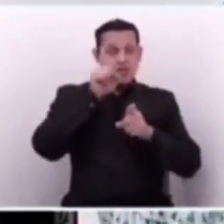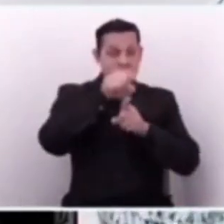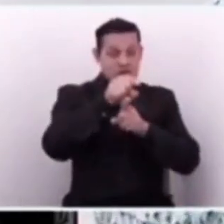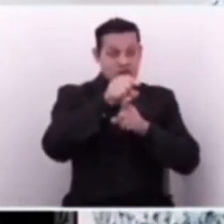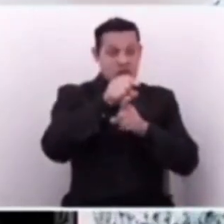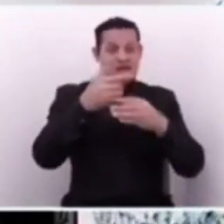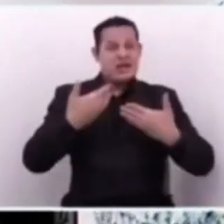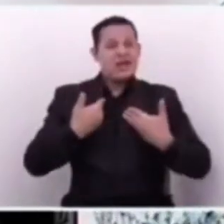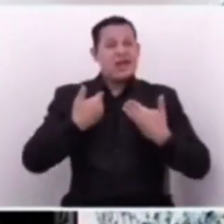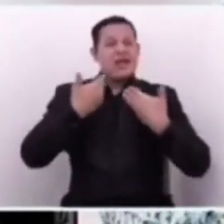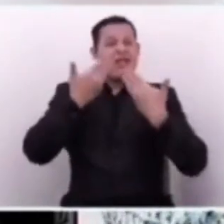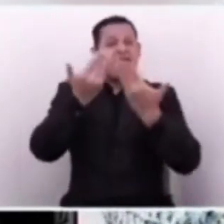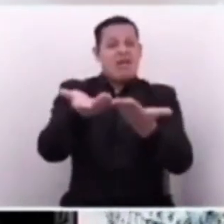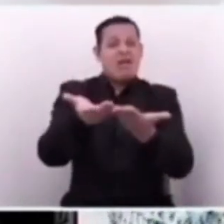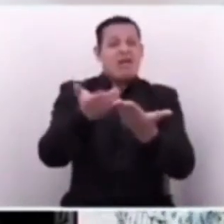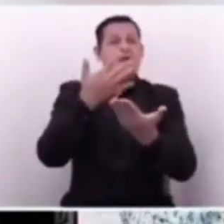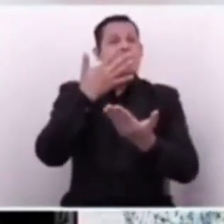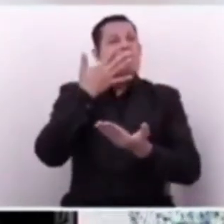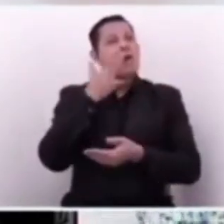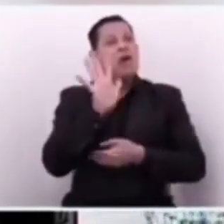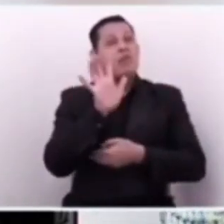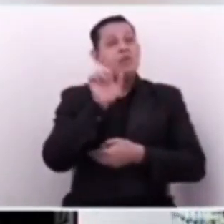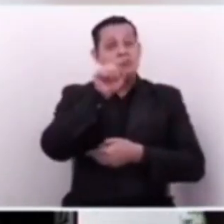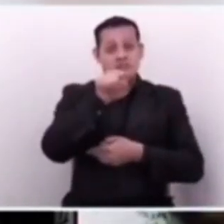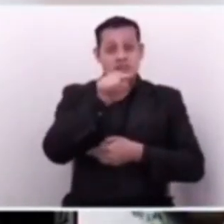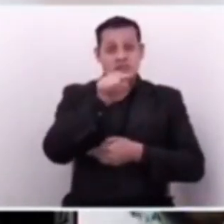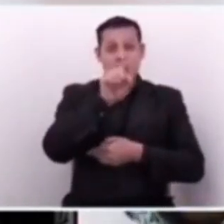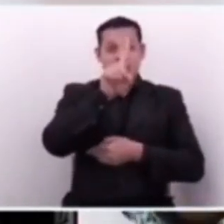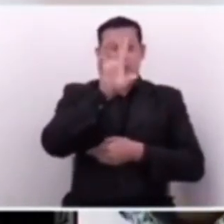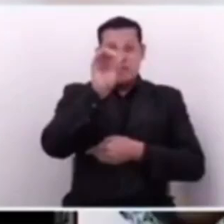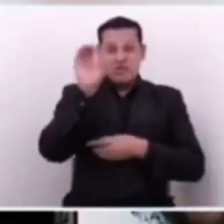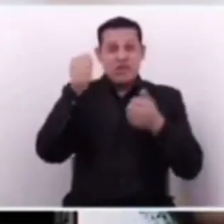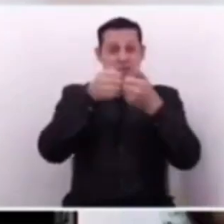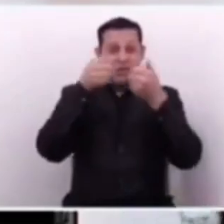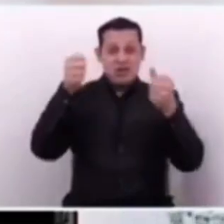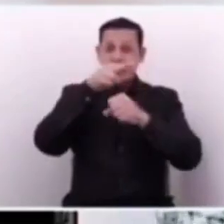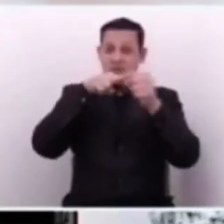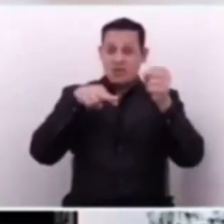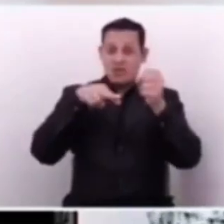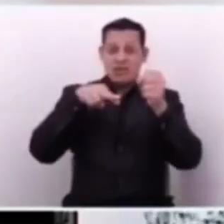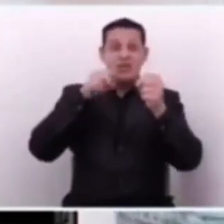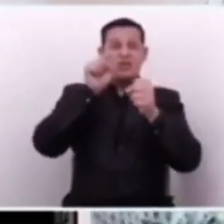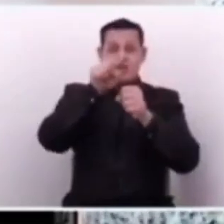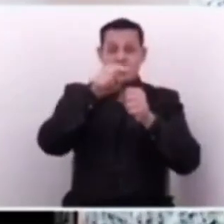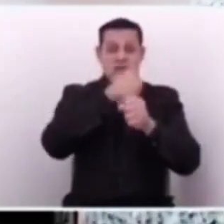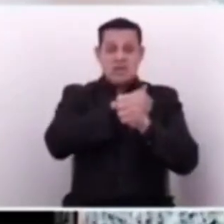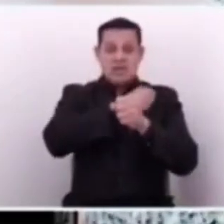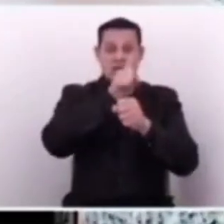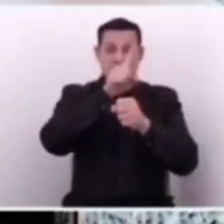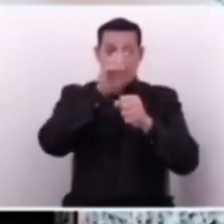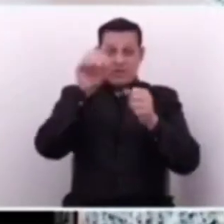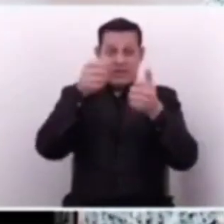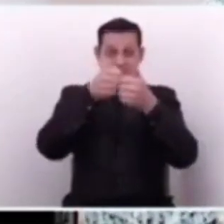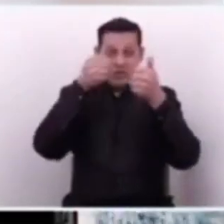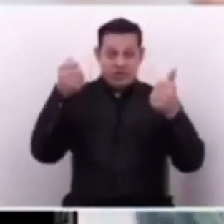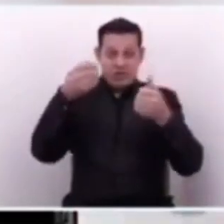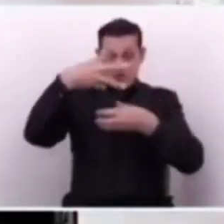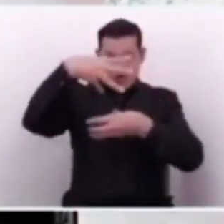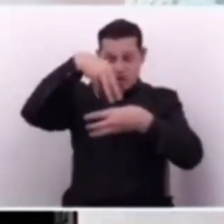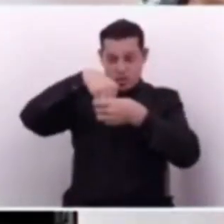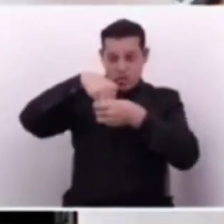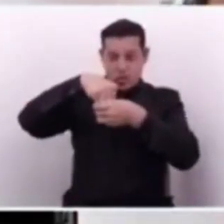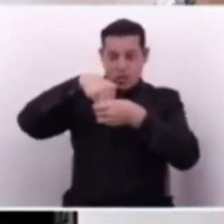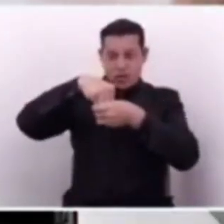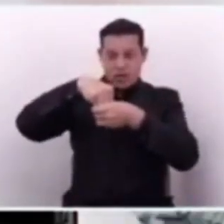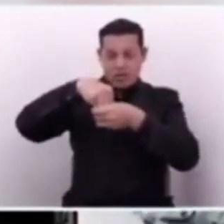es que a le dan, por ponerle un ejemplo, si su cartera tiene 100 millones de dólares, no es que usted tiene los 100 millones de dólares en la